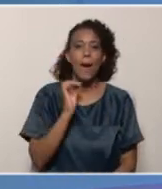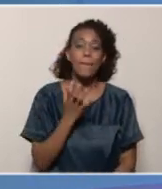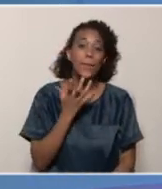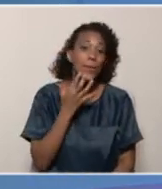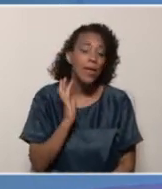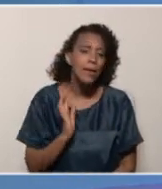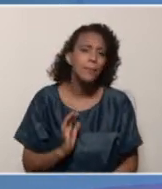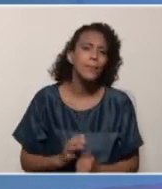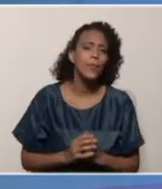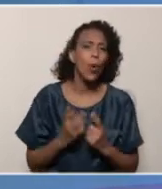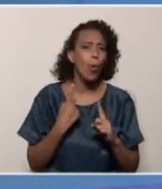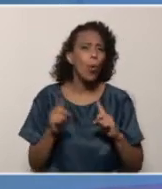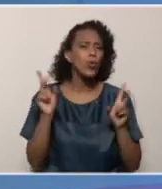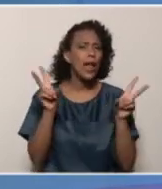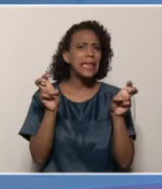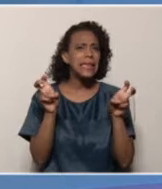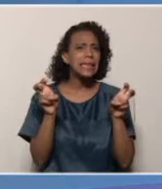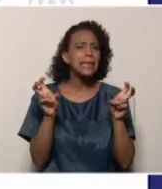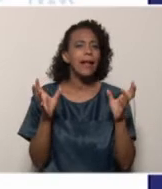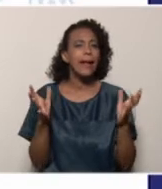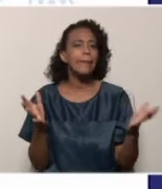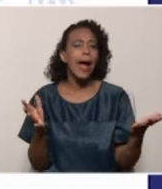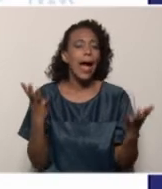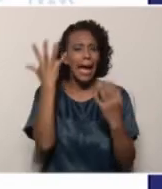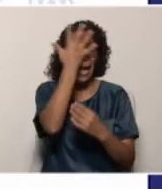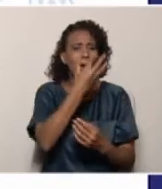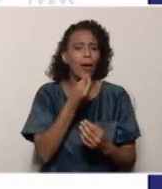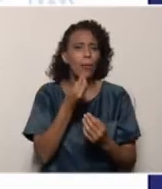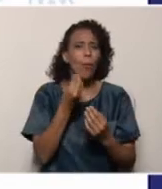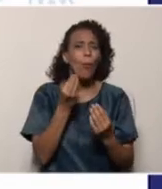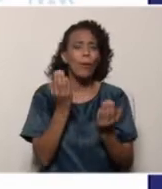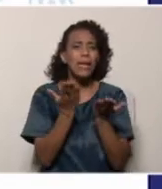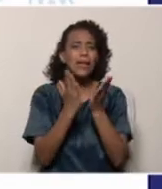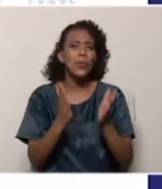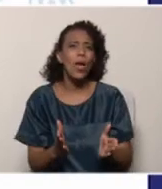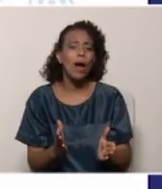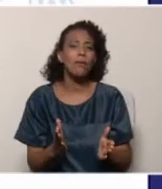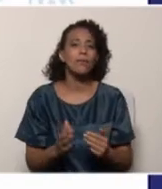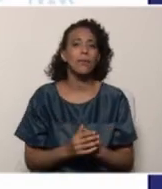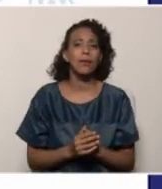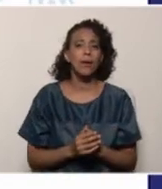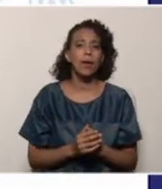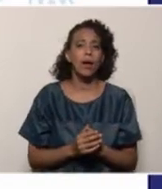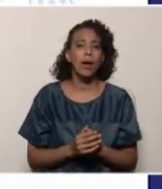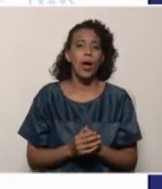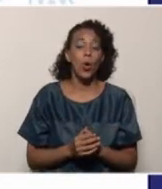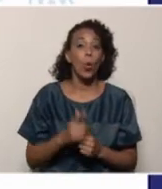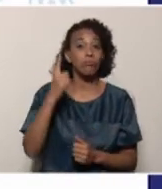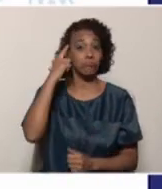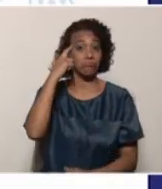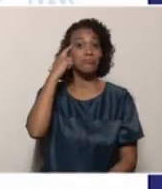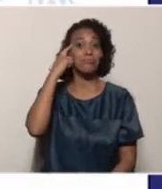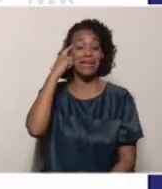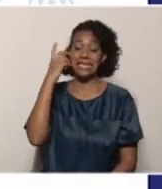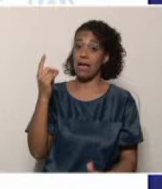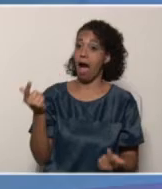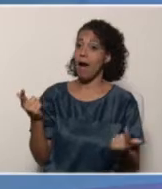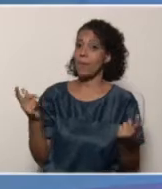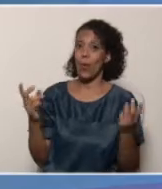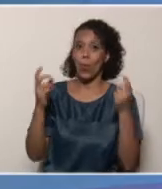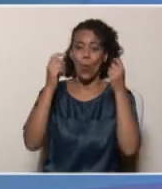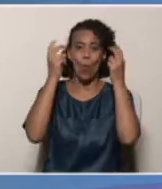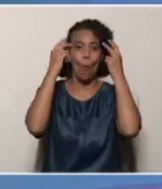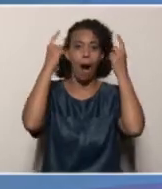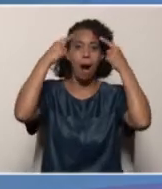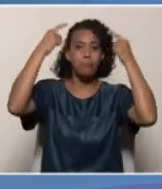de otro tipo de estudiante, como lo son los estudiantes con talento. En ocasiones,